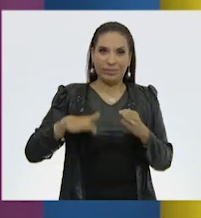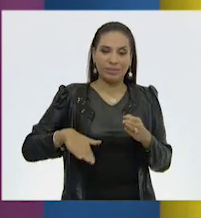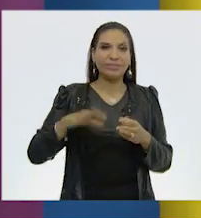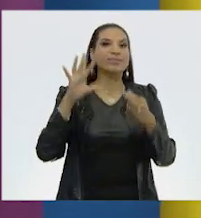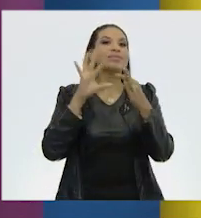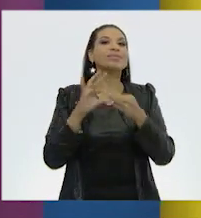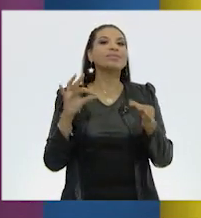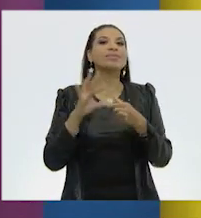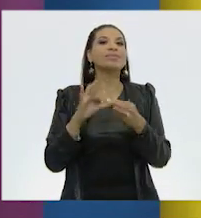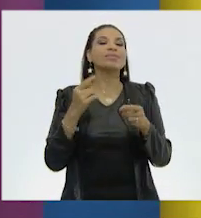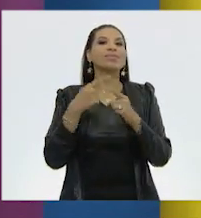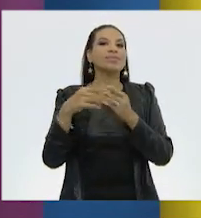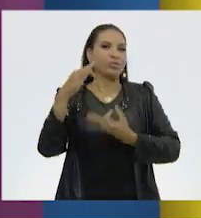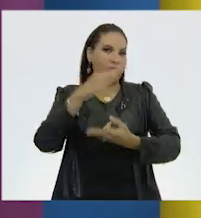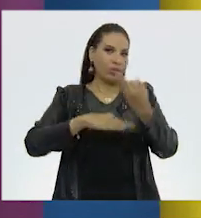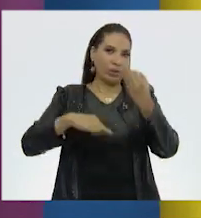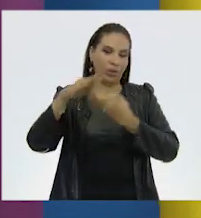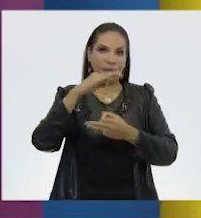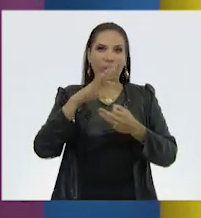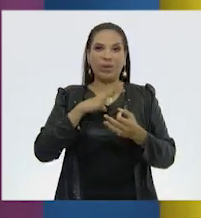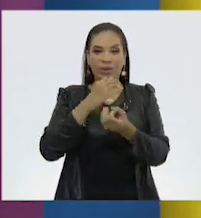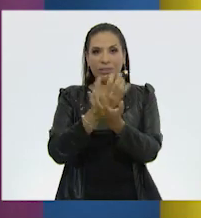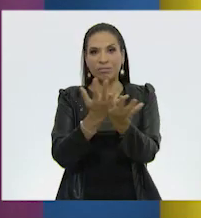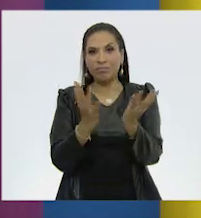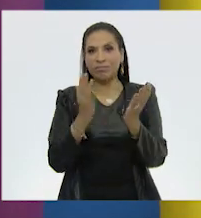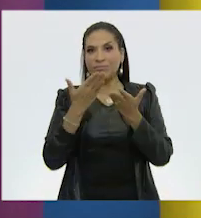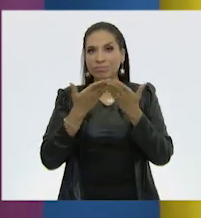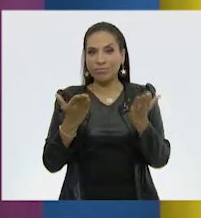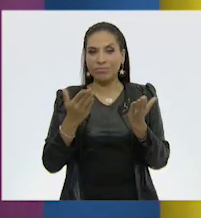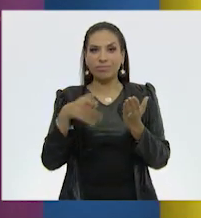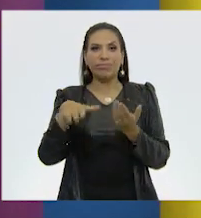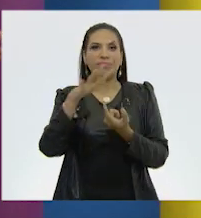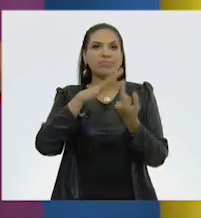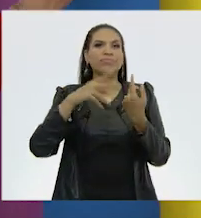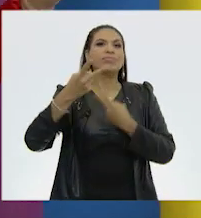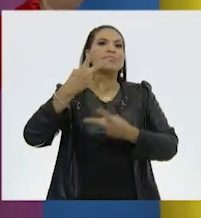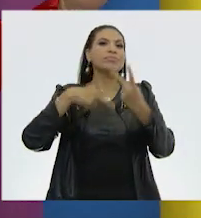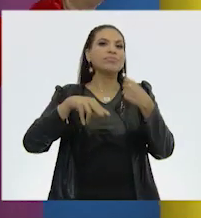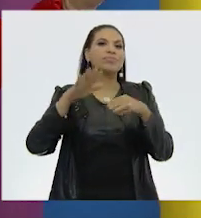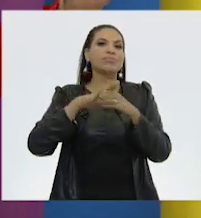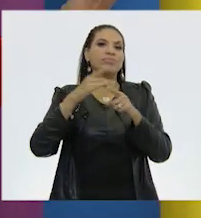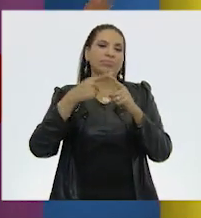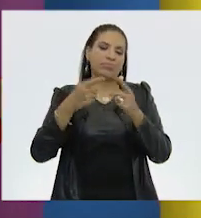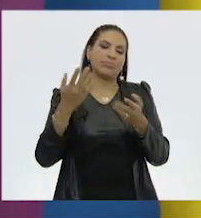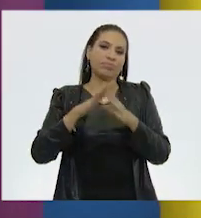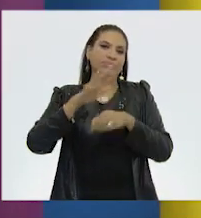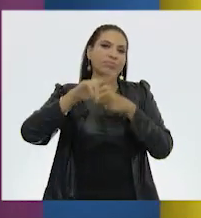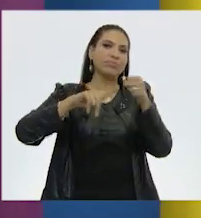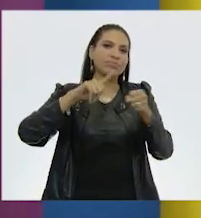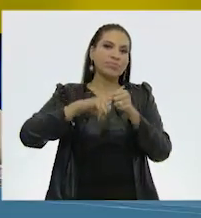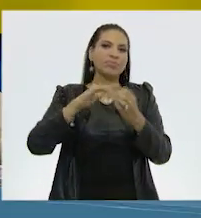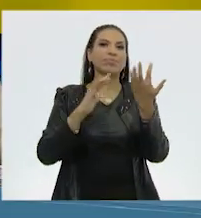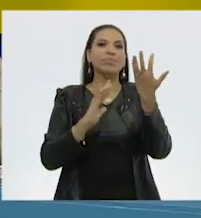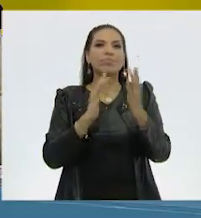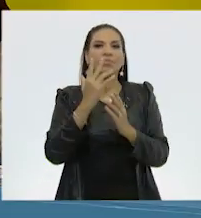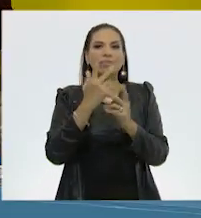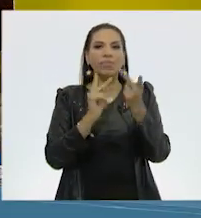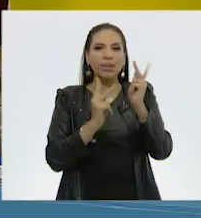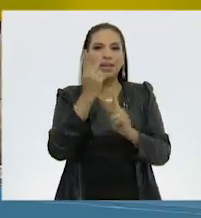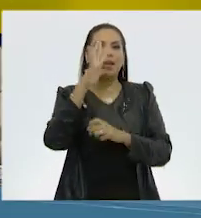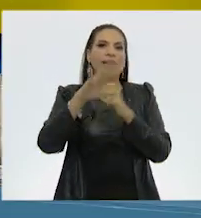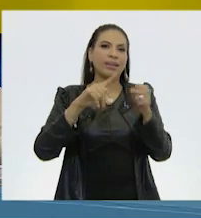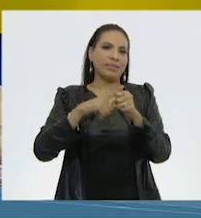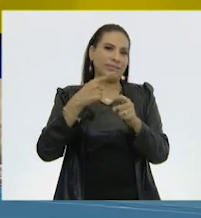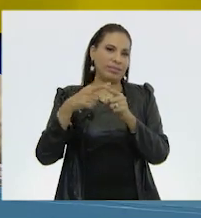hablamos de que todo lo que nos rodea hoy en día es proveniente de la naturaleza. Y una vez más, eso es